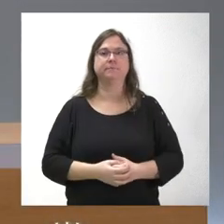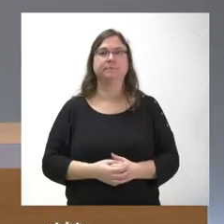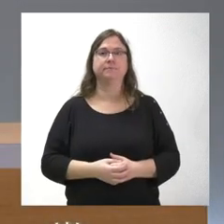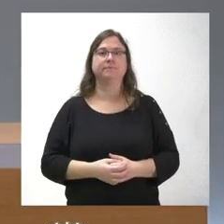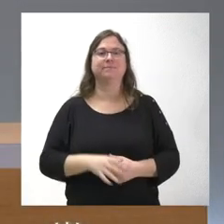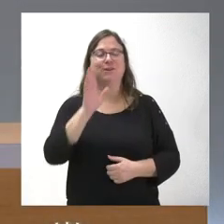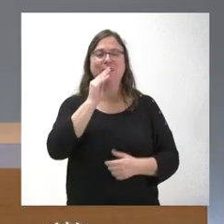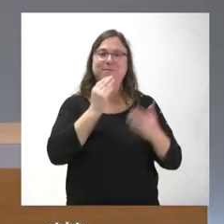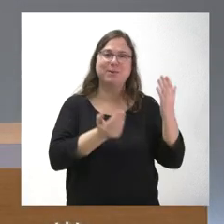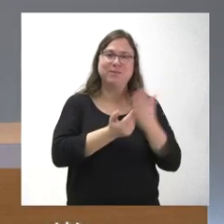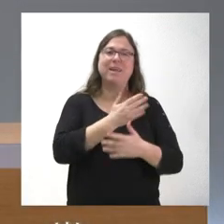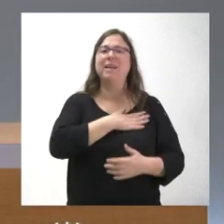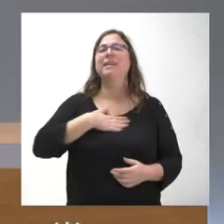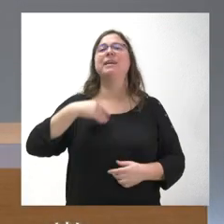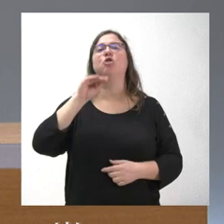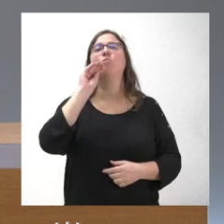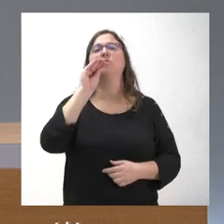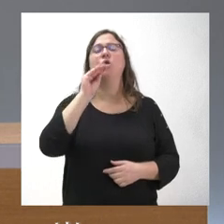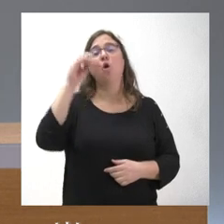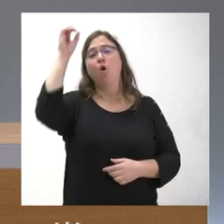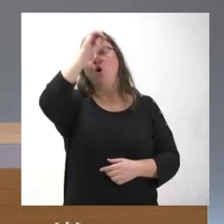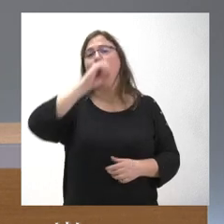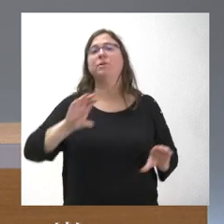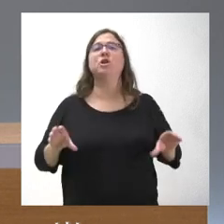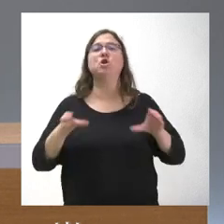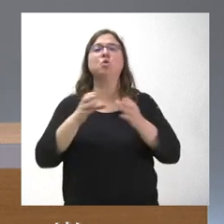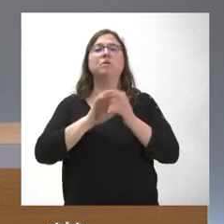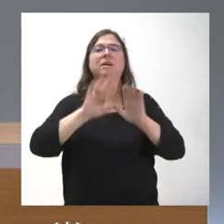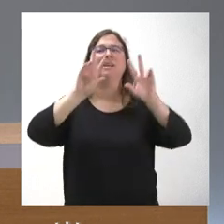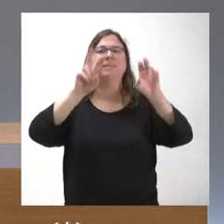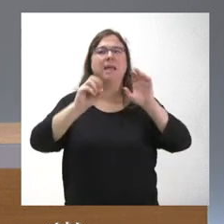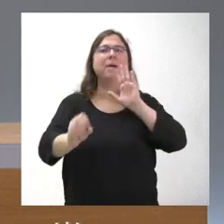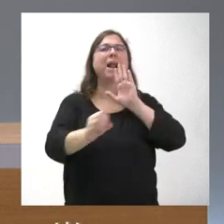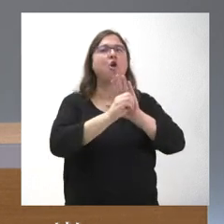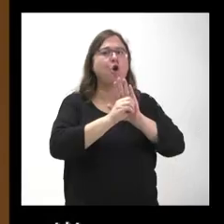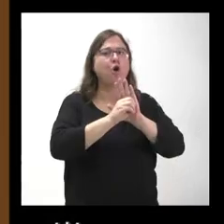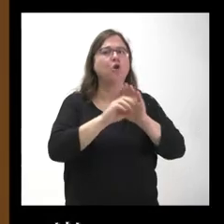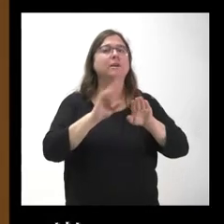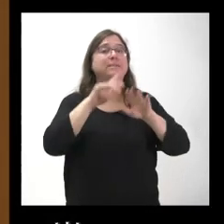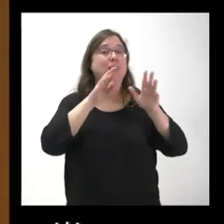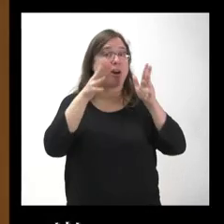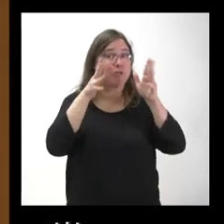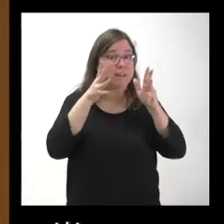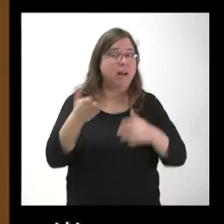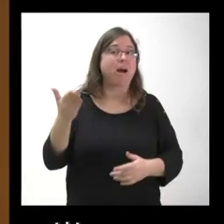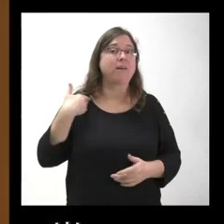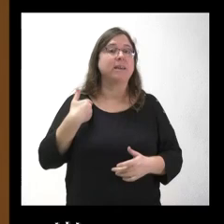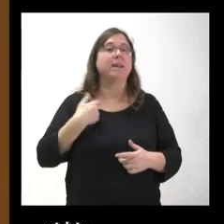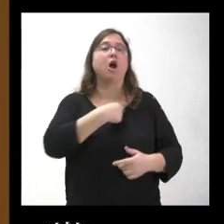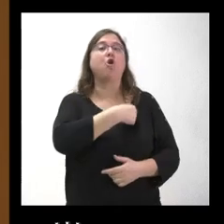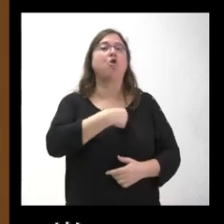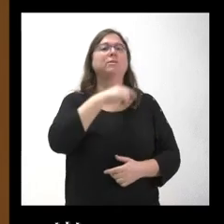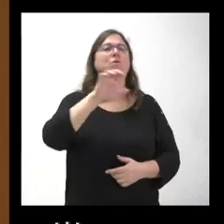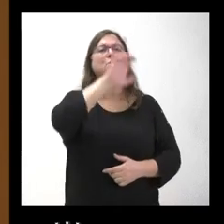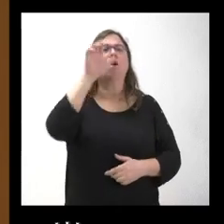Hola, buenos días. Yo quería preguntar por la posición de la Junta en torno al tema del lobo. Sobre todo, ¿qué pasos va a dar ahora, después de la recomendación ayer de la Comisión Europea?